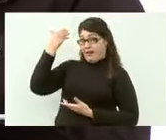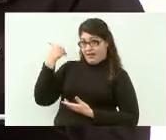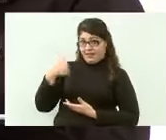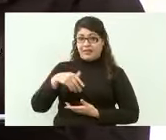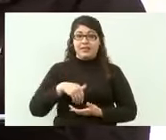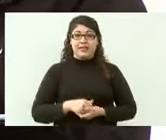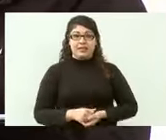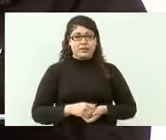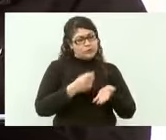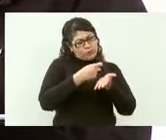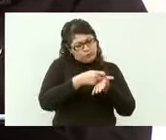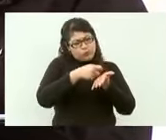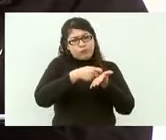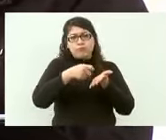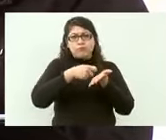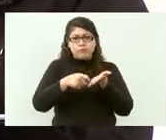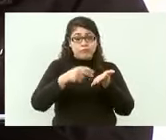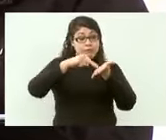nuevo tratado,